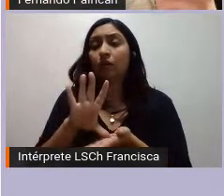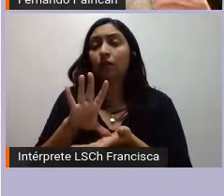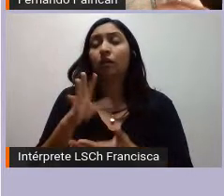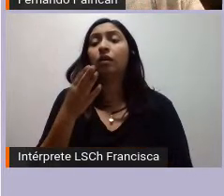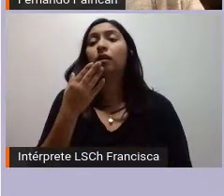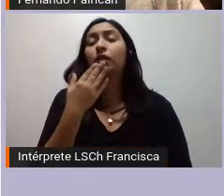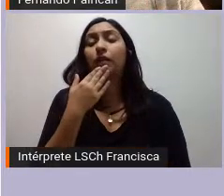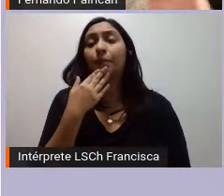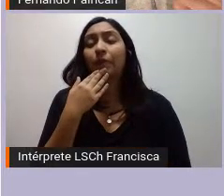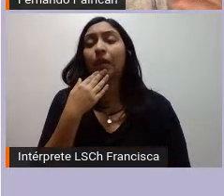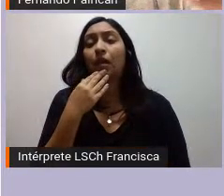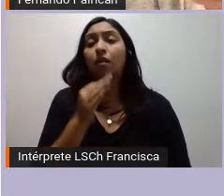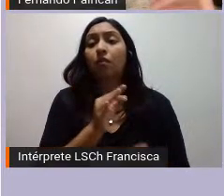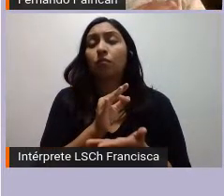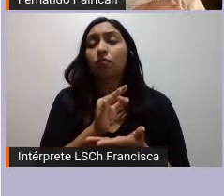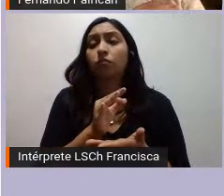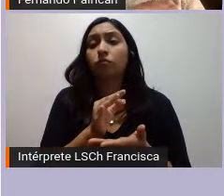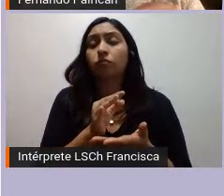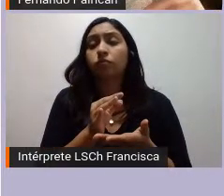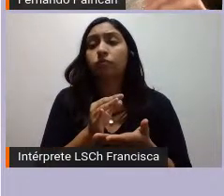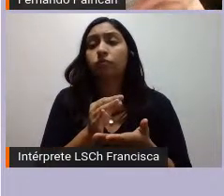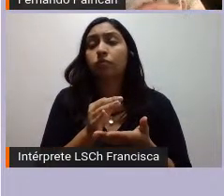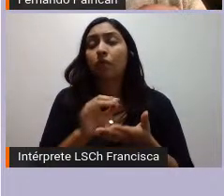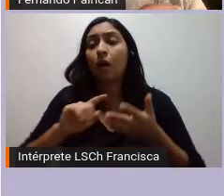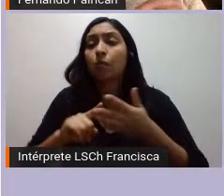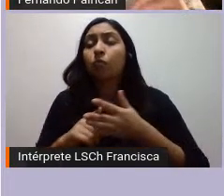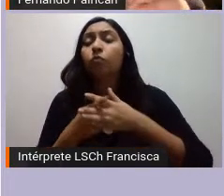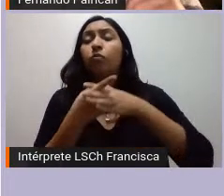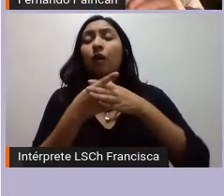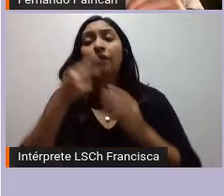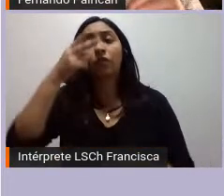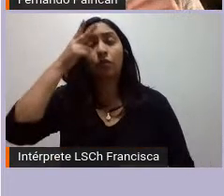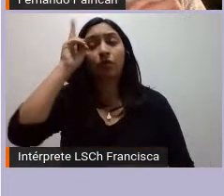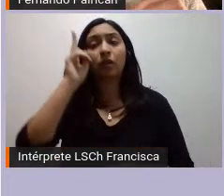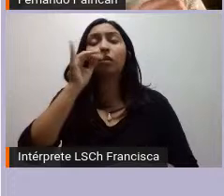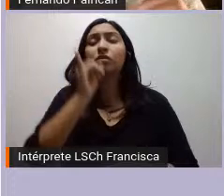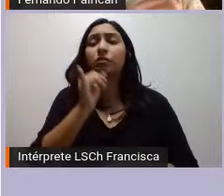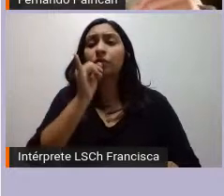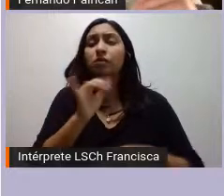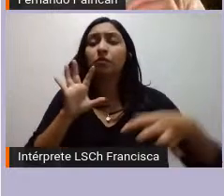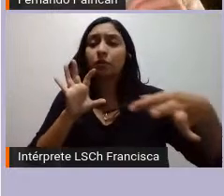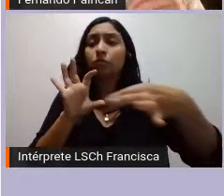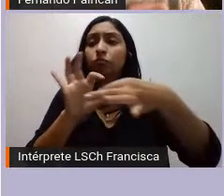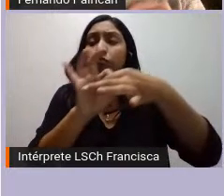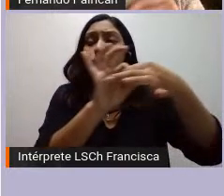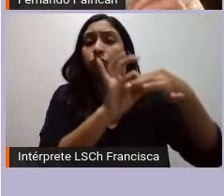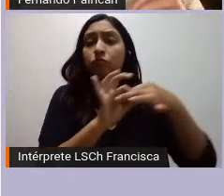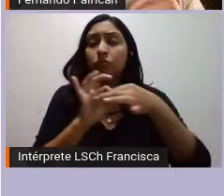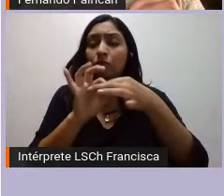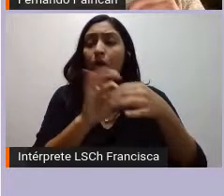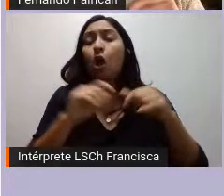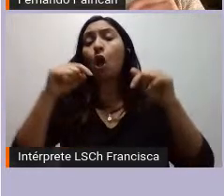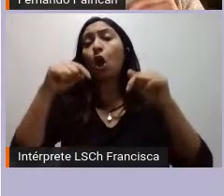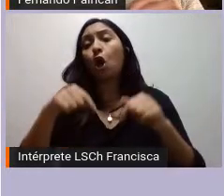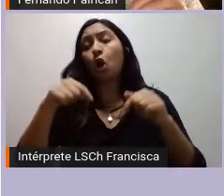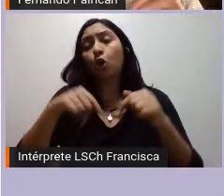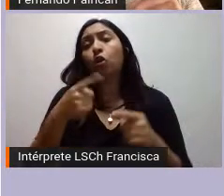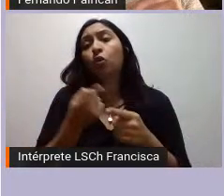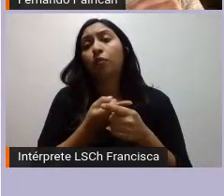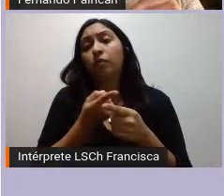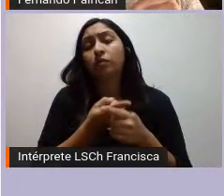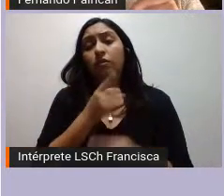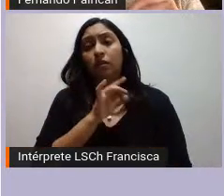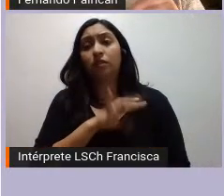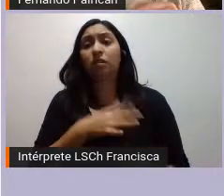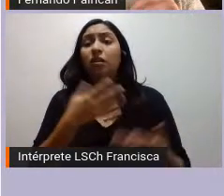han estado conectados entre ellos y ellas, y por lo tanto estos debates que se están dando hoy día en Chile, también son debates que ya dio el movimiento indígena